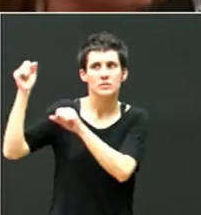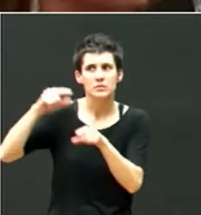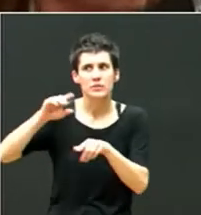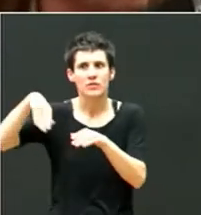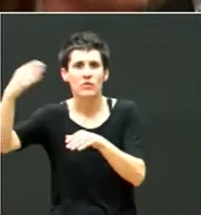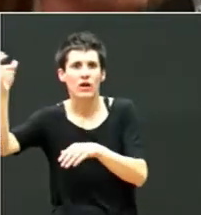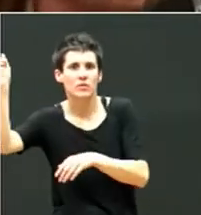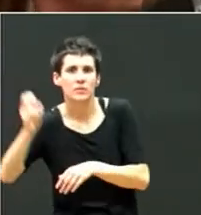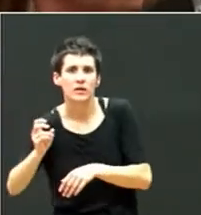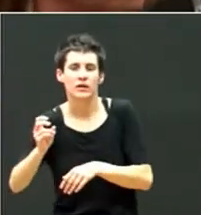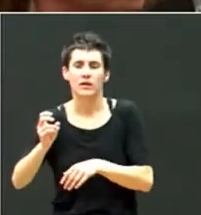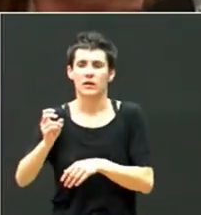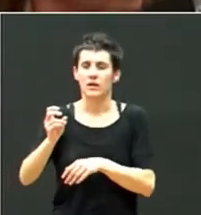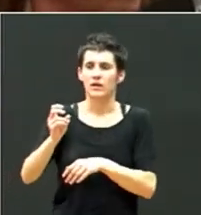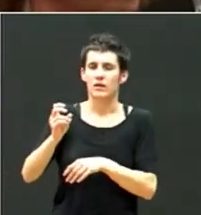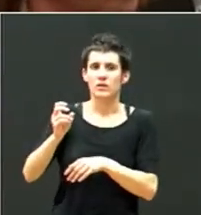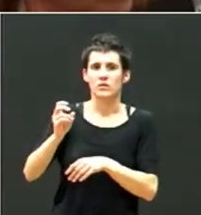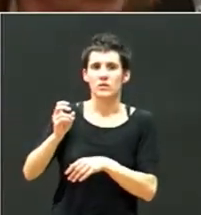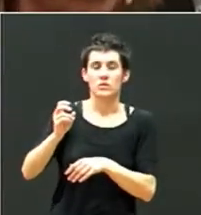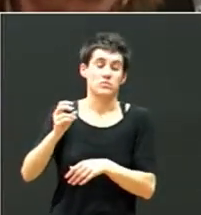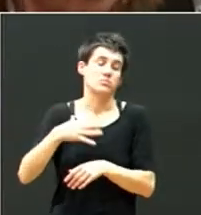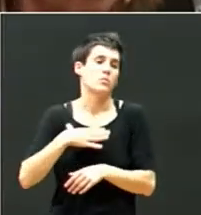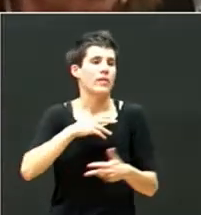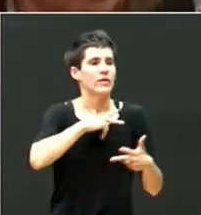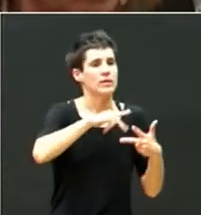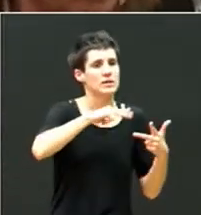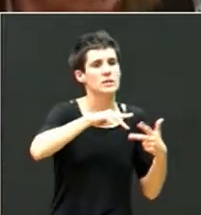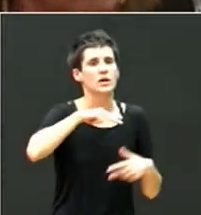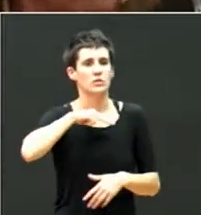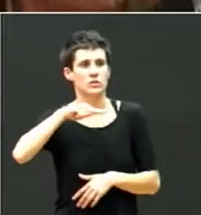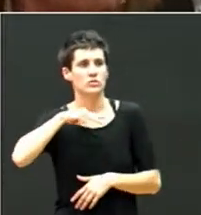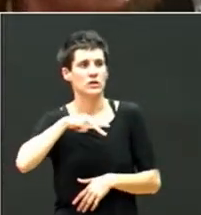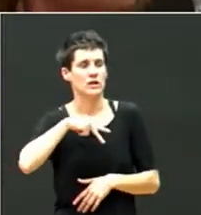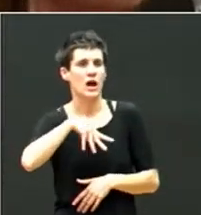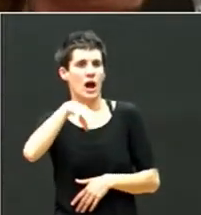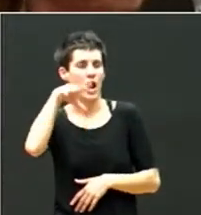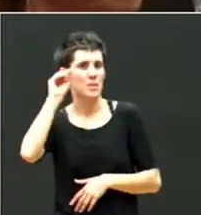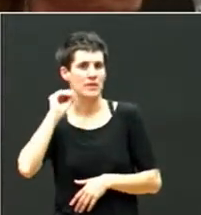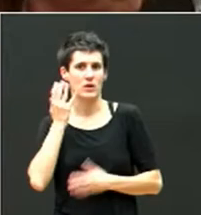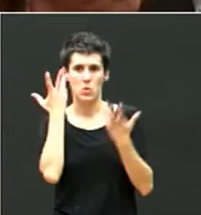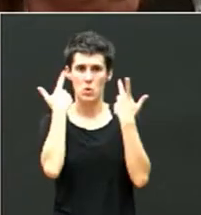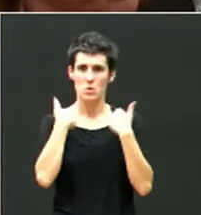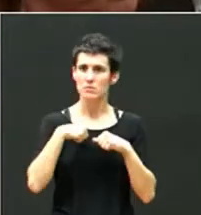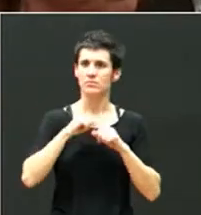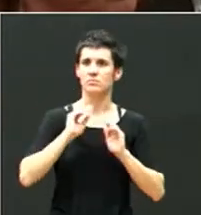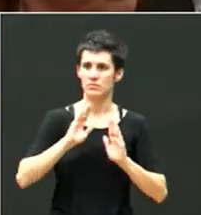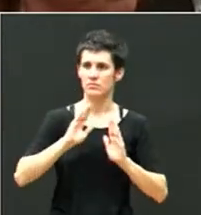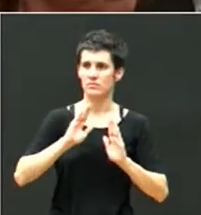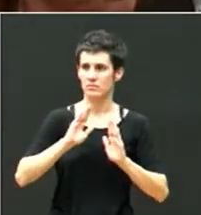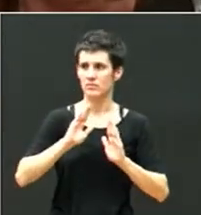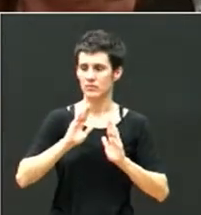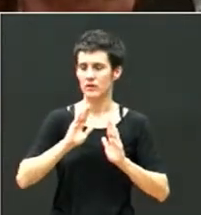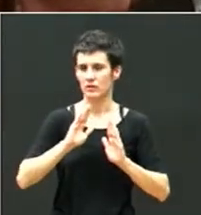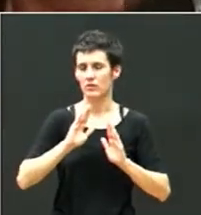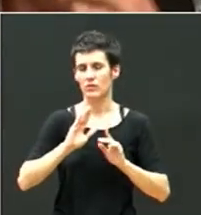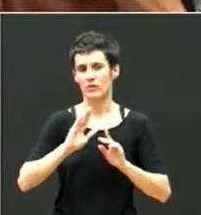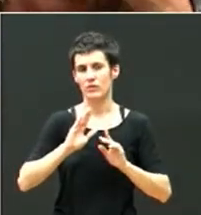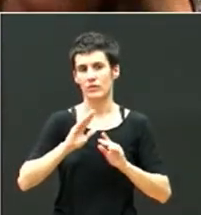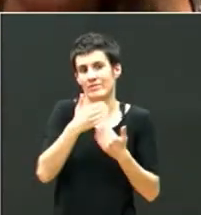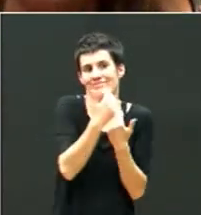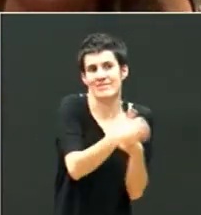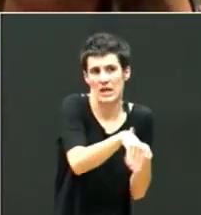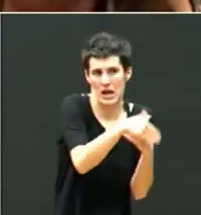muy rápido, por ejemplo, el castellano o el euskera, pero una cosa es aprender el euskera y o el castellano de la calle, otra cosa es aprender el euskera del